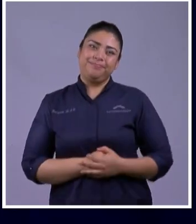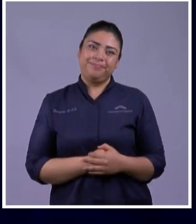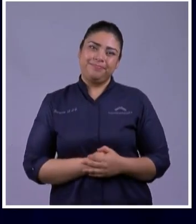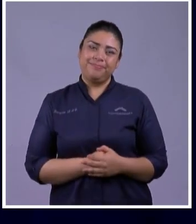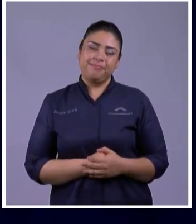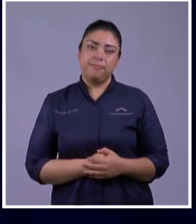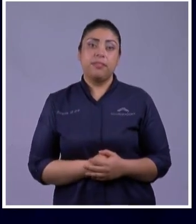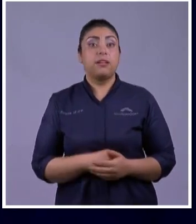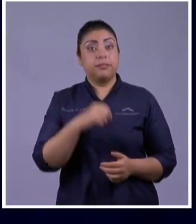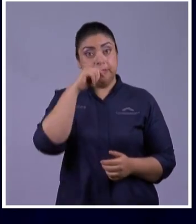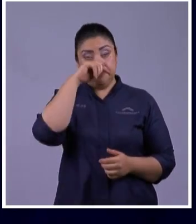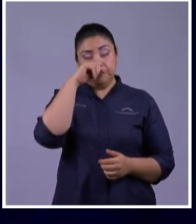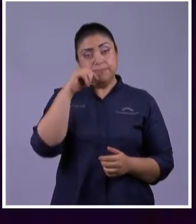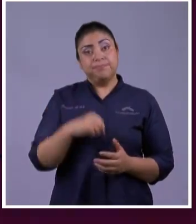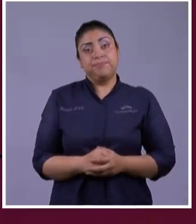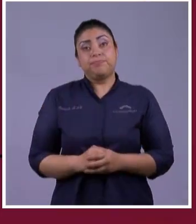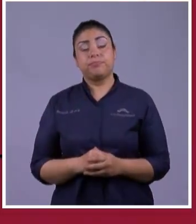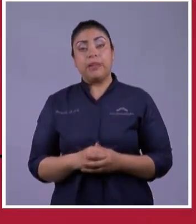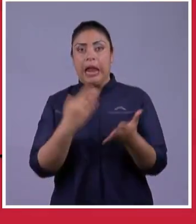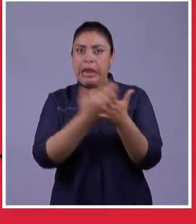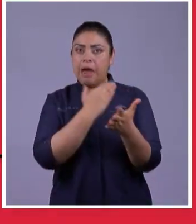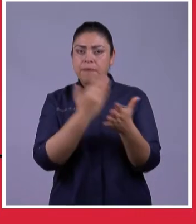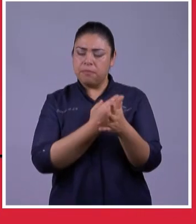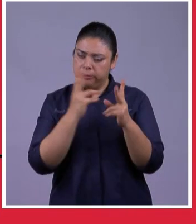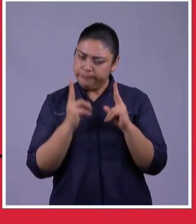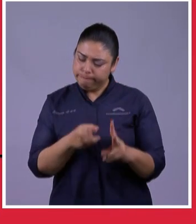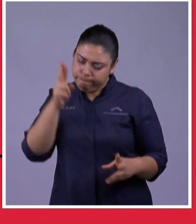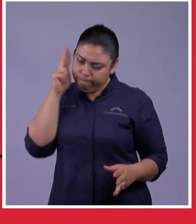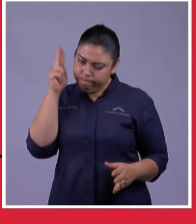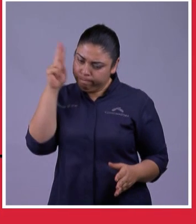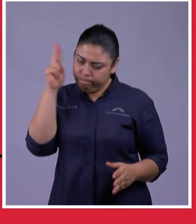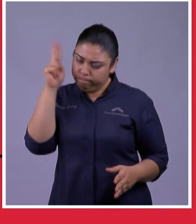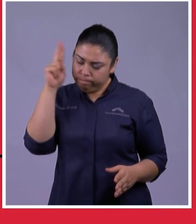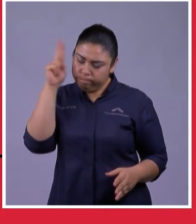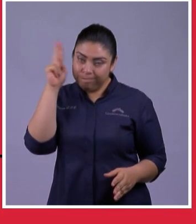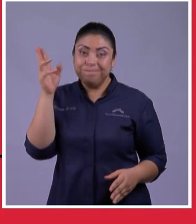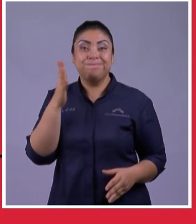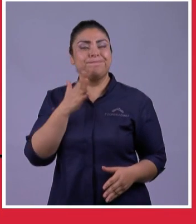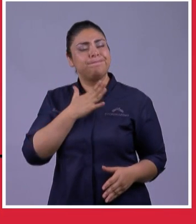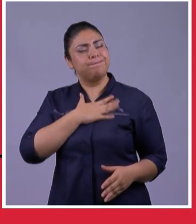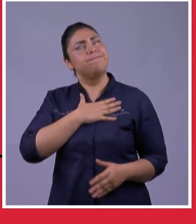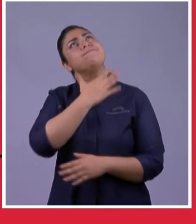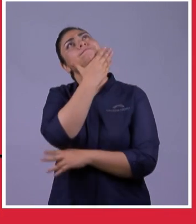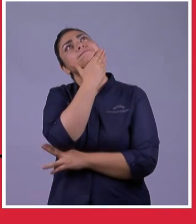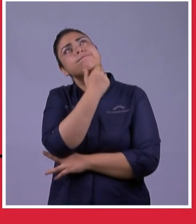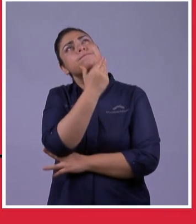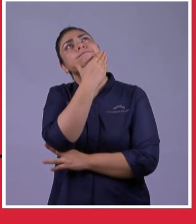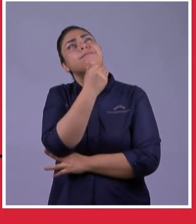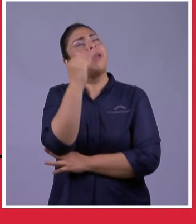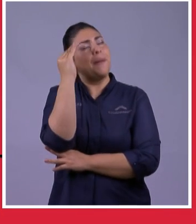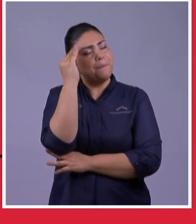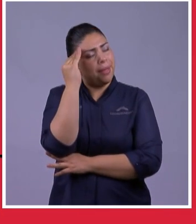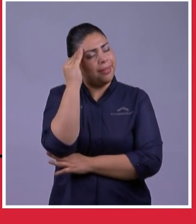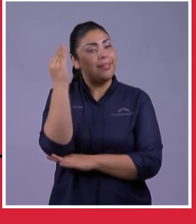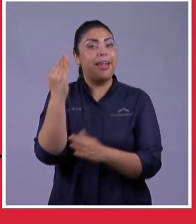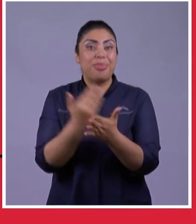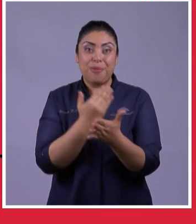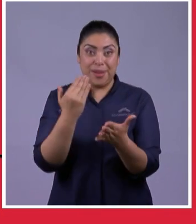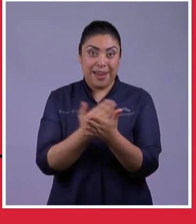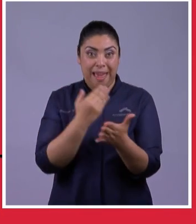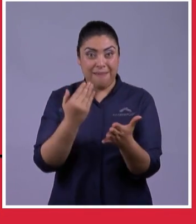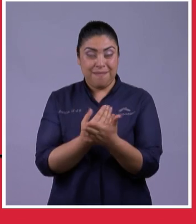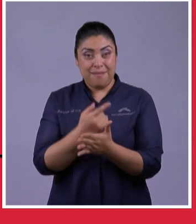Nunca se apartará de tu boca Este libro de la ley Sino que de día Y de noche Meditarás En él Para que guardes Y